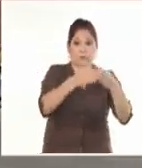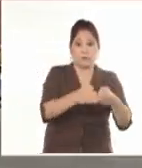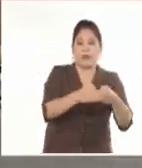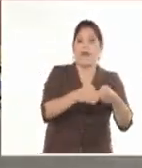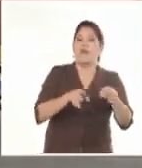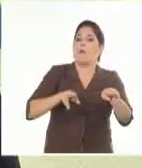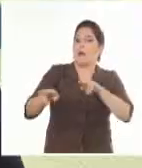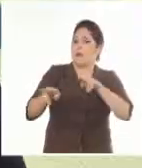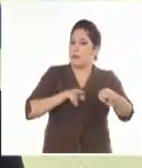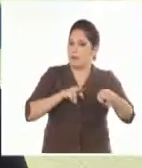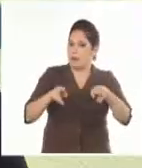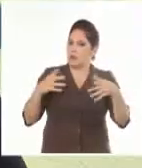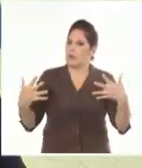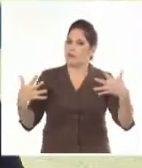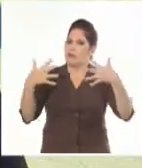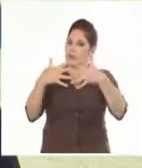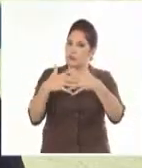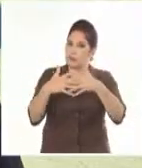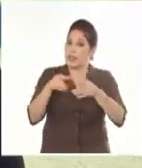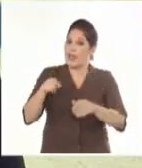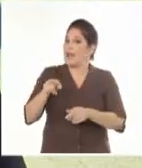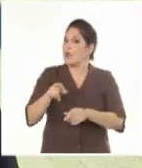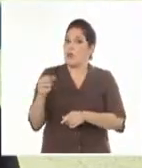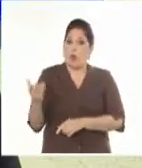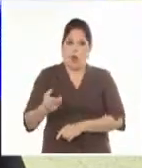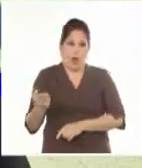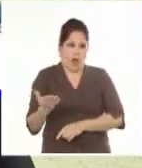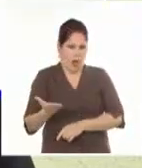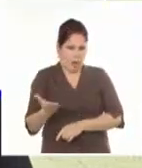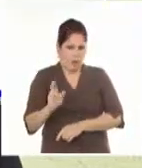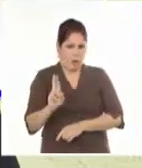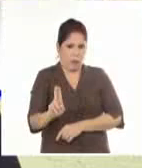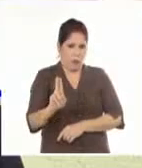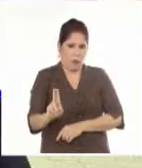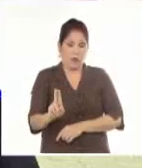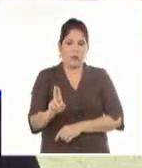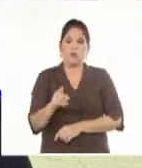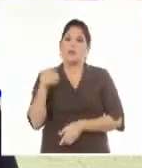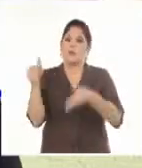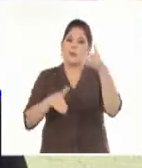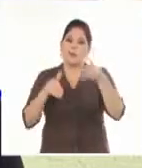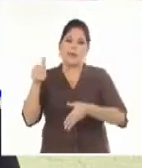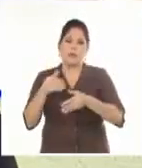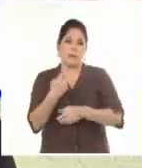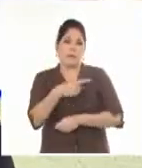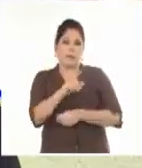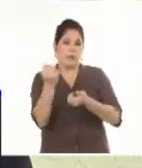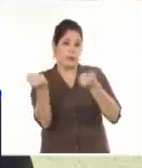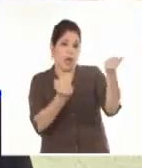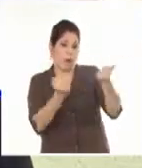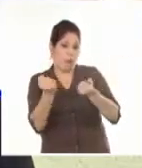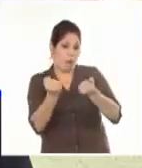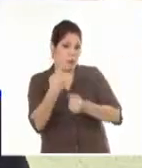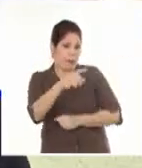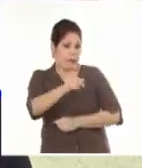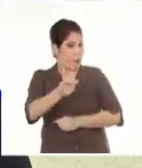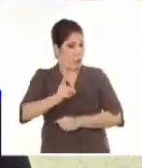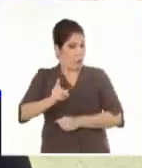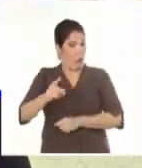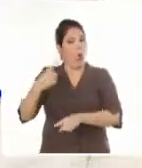Central del Estado. Se ha montado una operación emergente donde están participando, no solamente el Ministerio de Transporte con